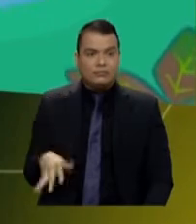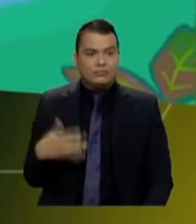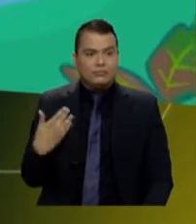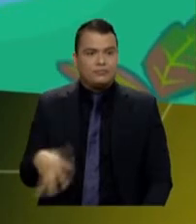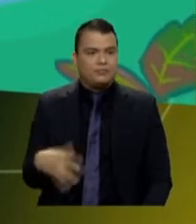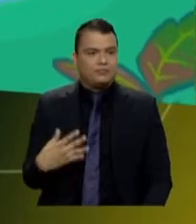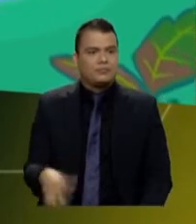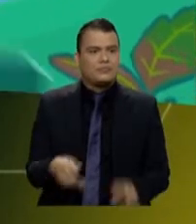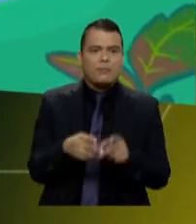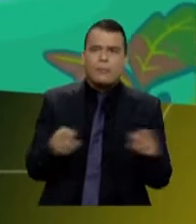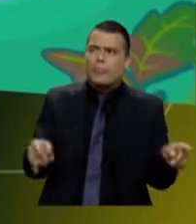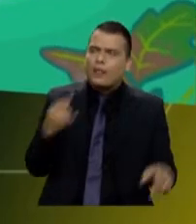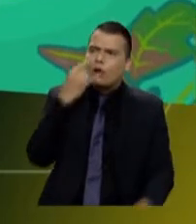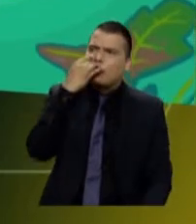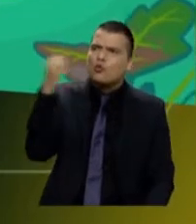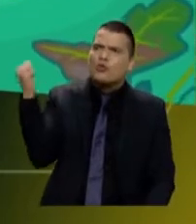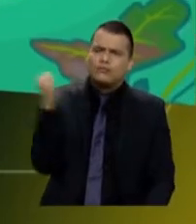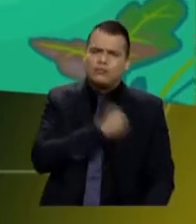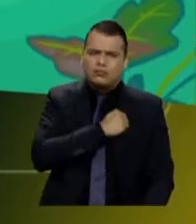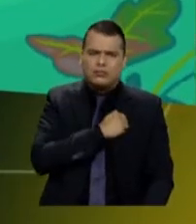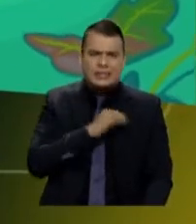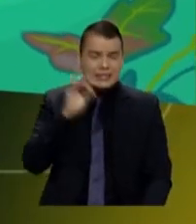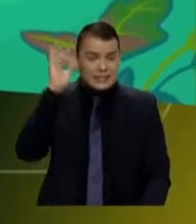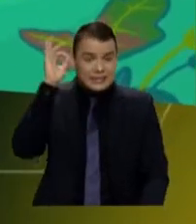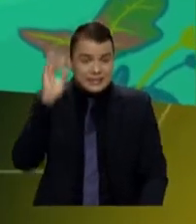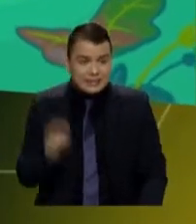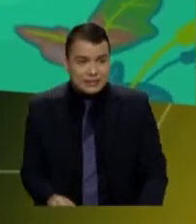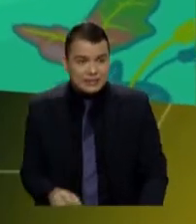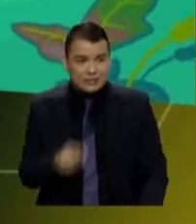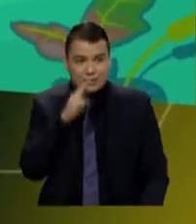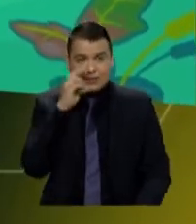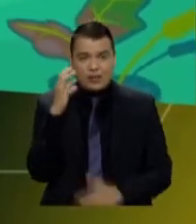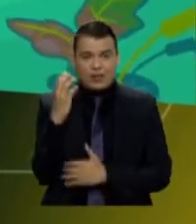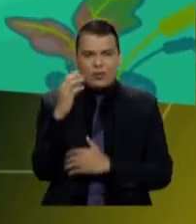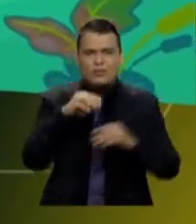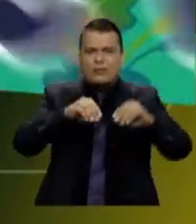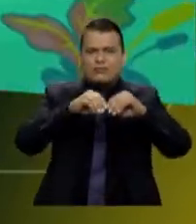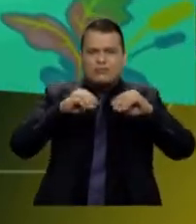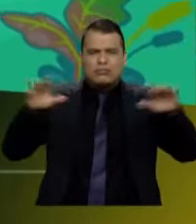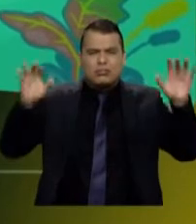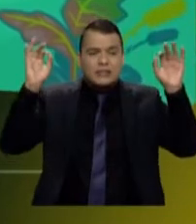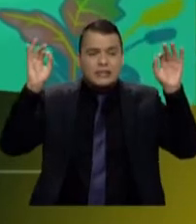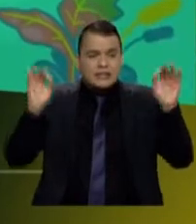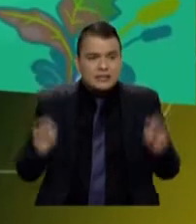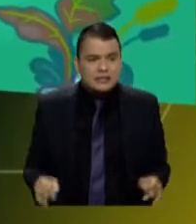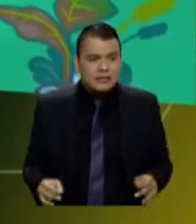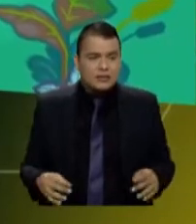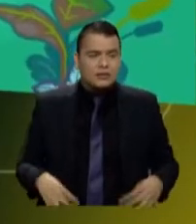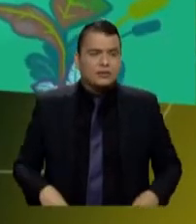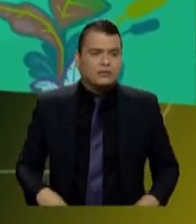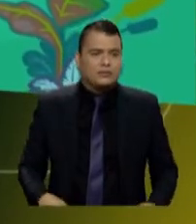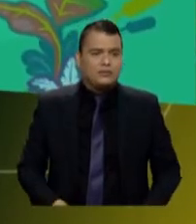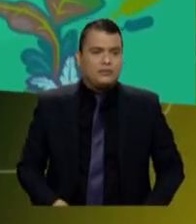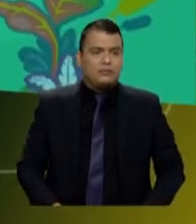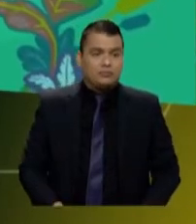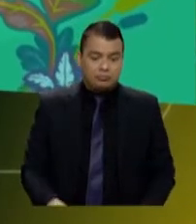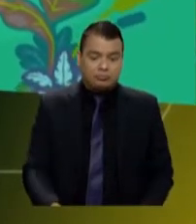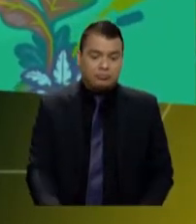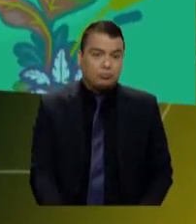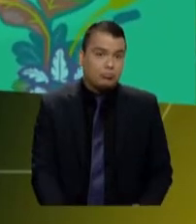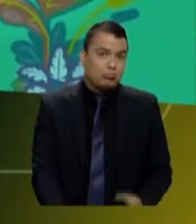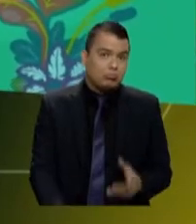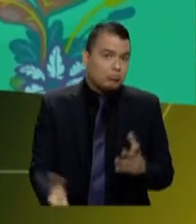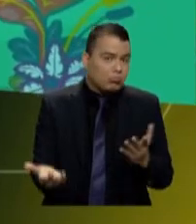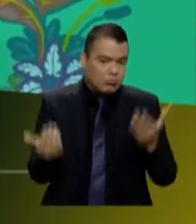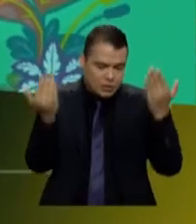enamorarán a todos los vallecaucanos y yo creo que a Colombia entera. Además, porque puede ser una plataforma para que